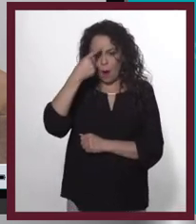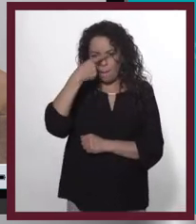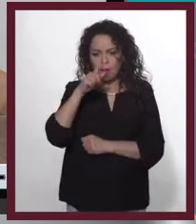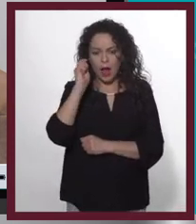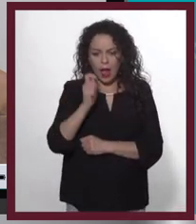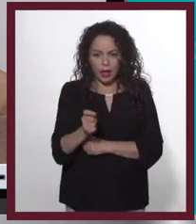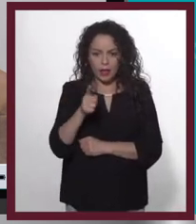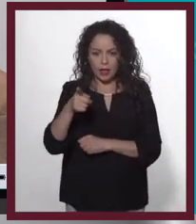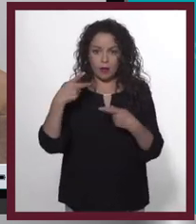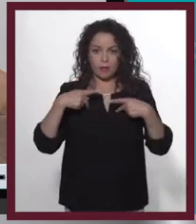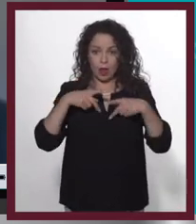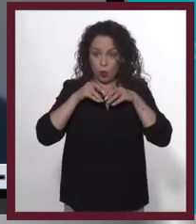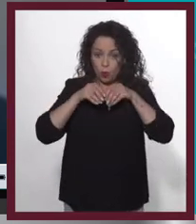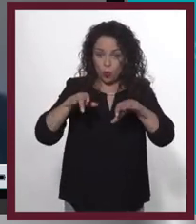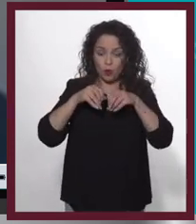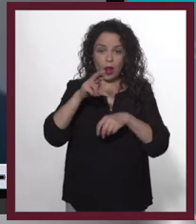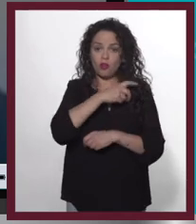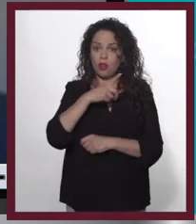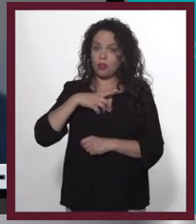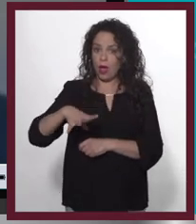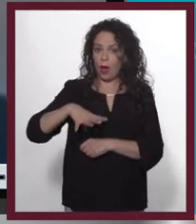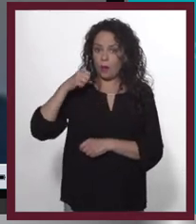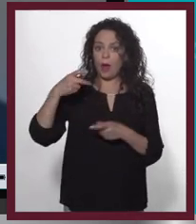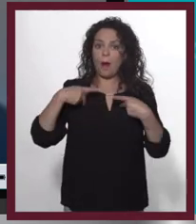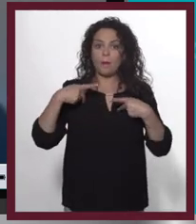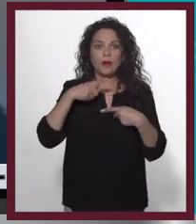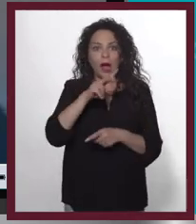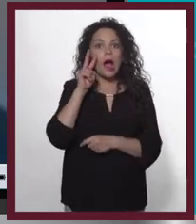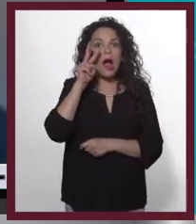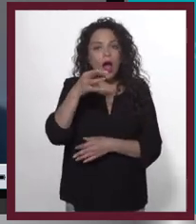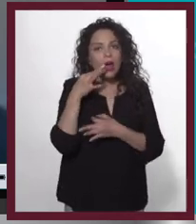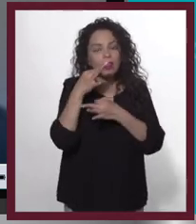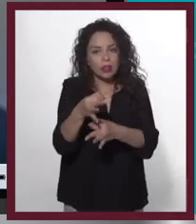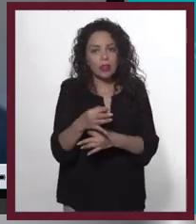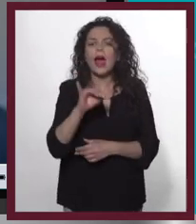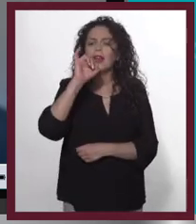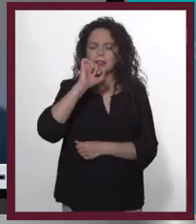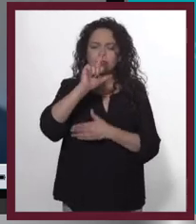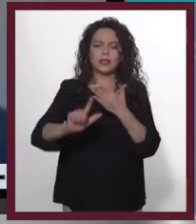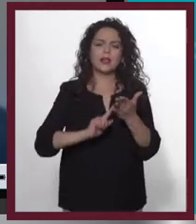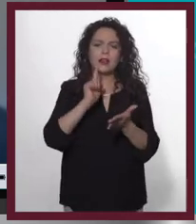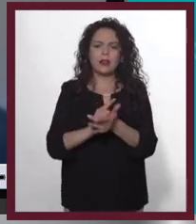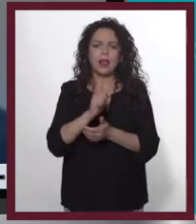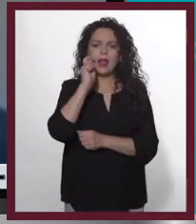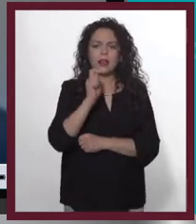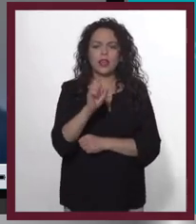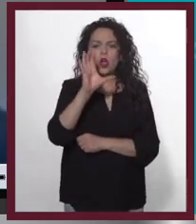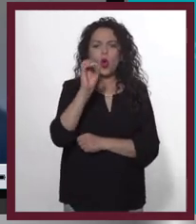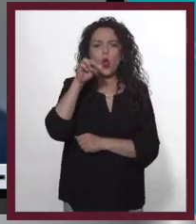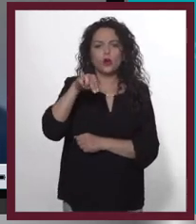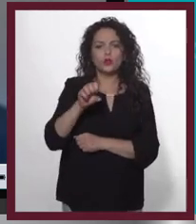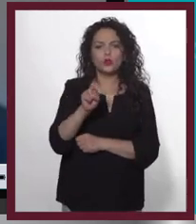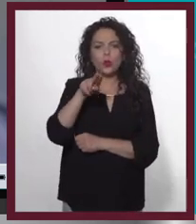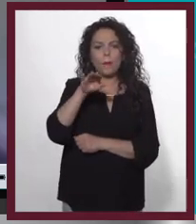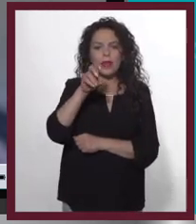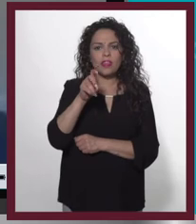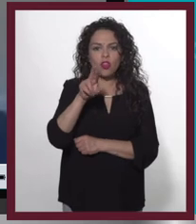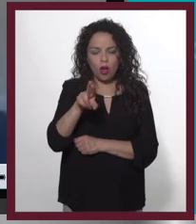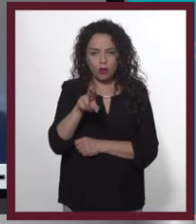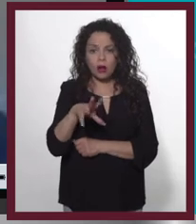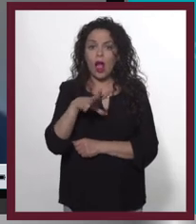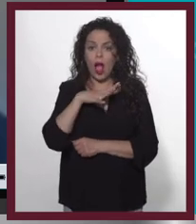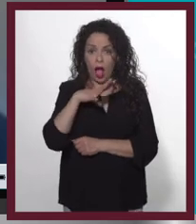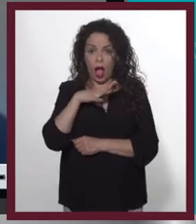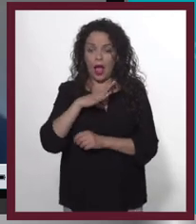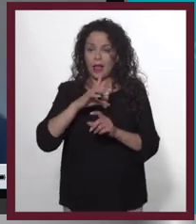para no abusar de sus públicos? Sí, en la Ley Federal de Protección del Consumidor sí existe toda